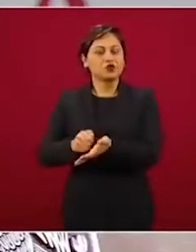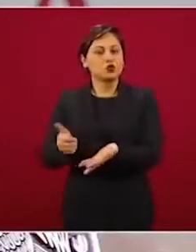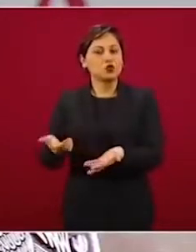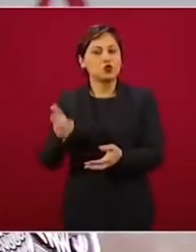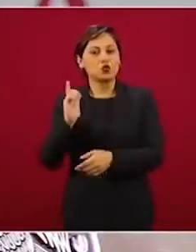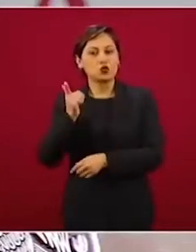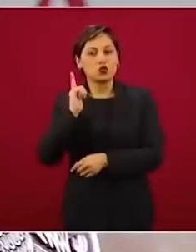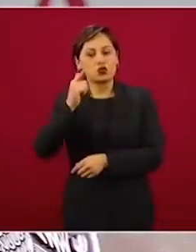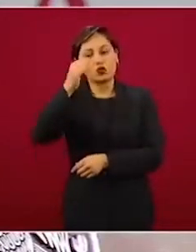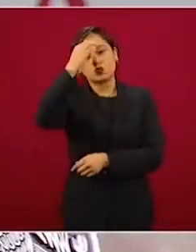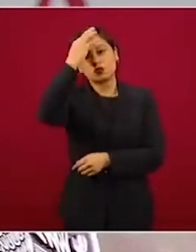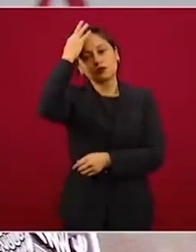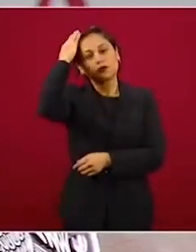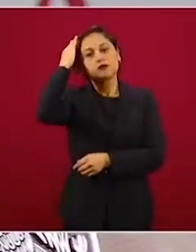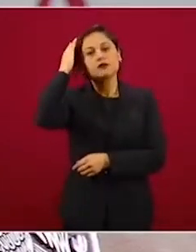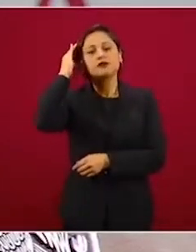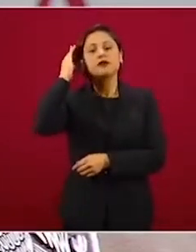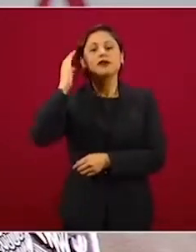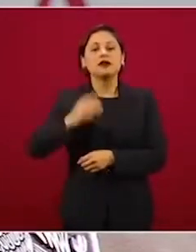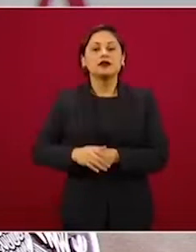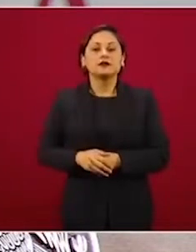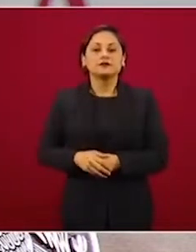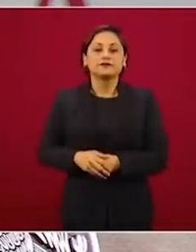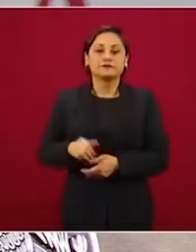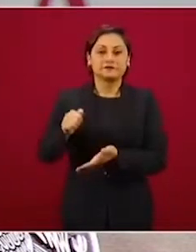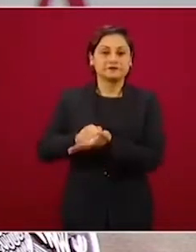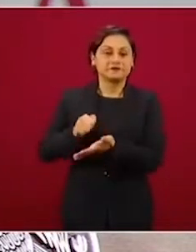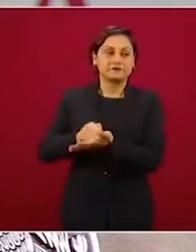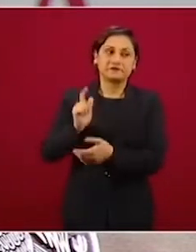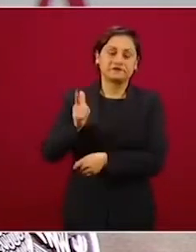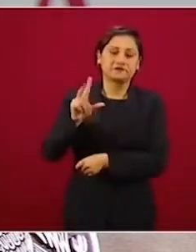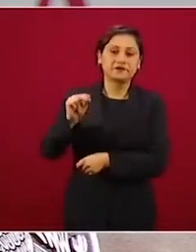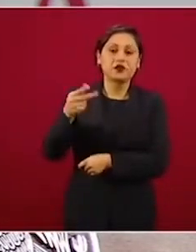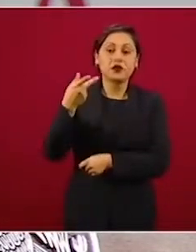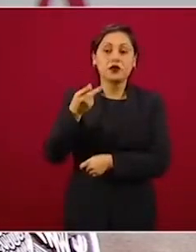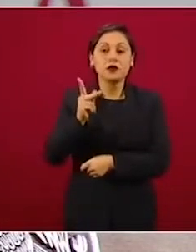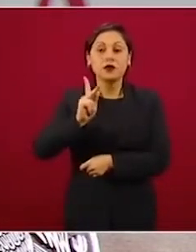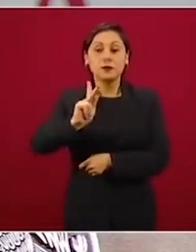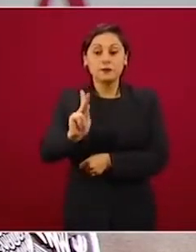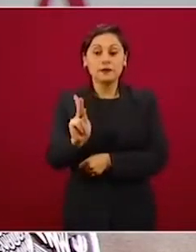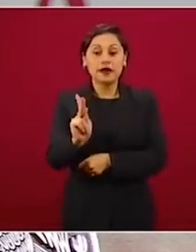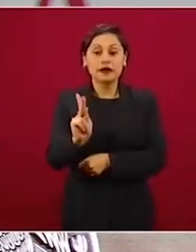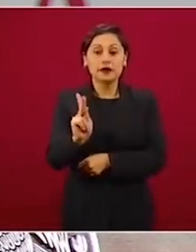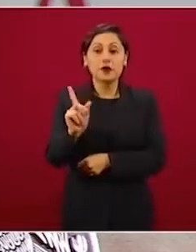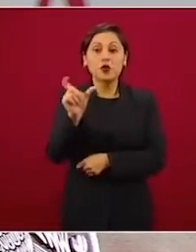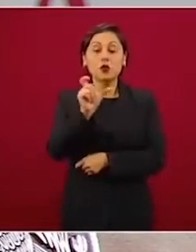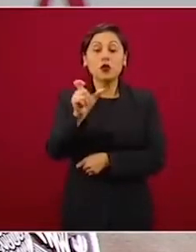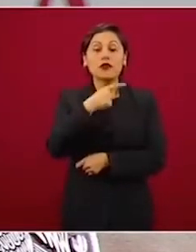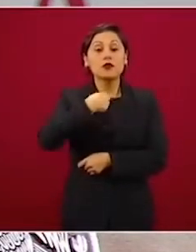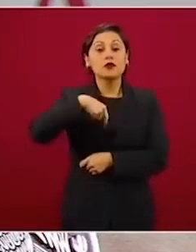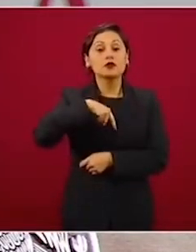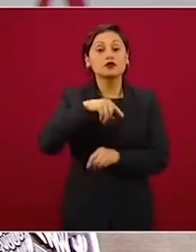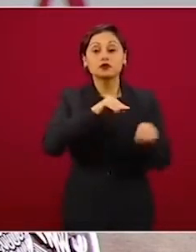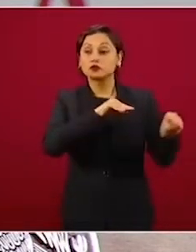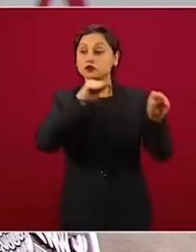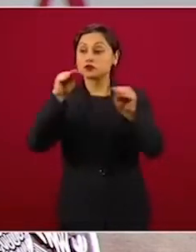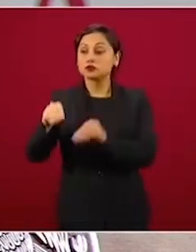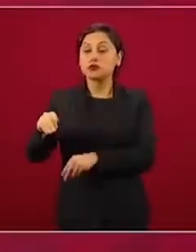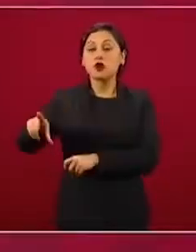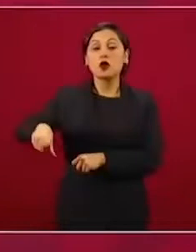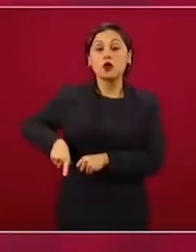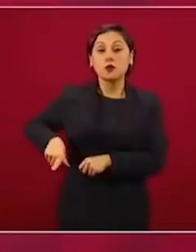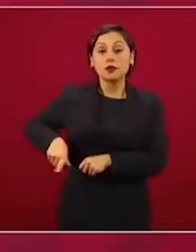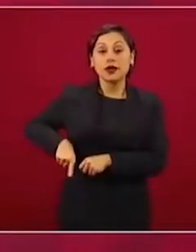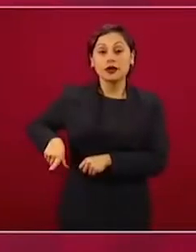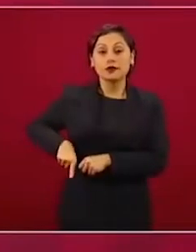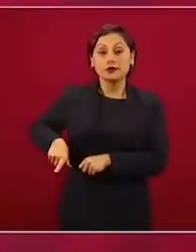desde que estamos en el gobierno, a pesar de